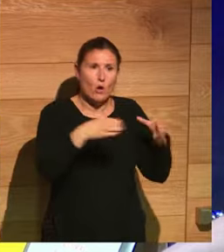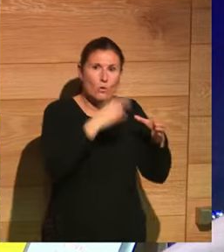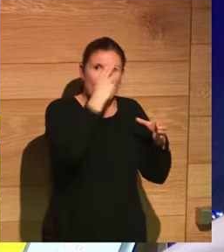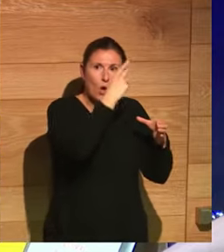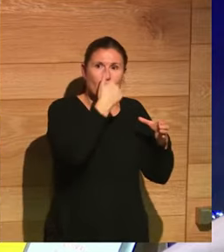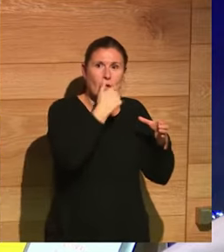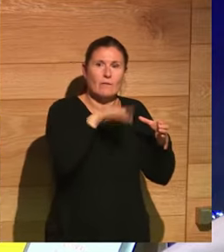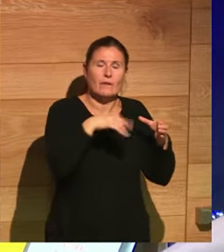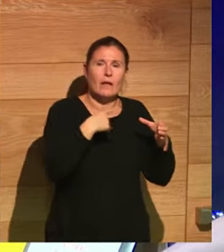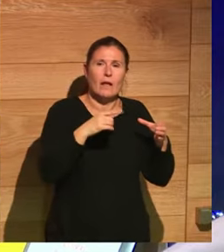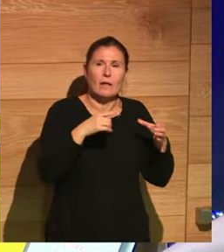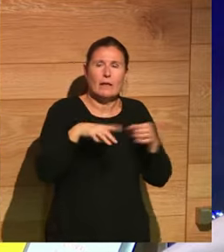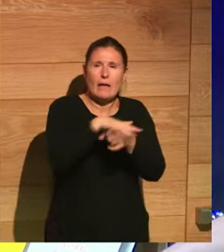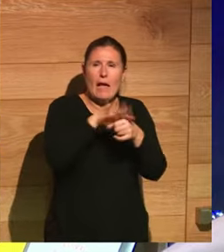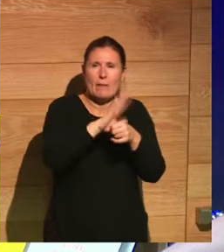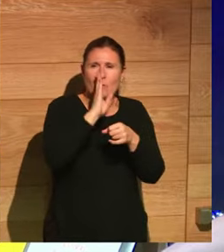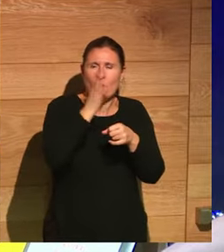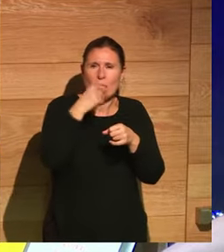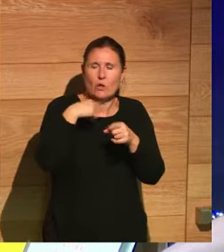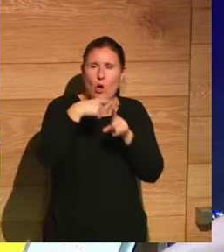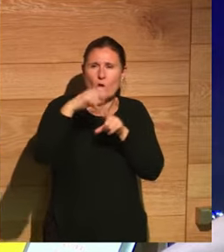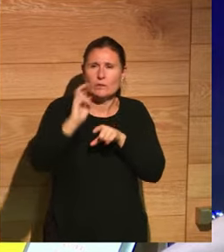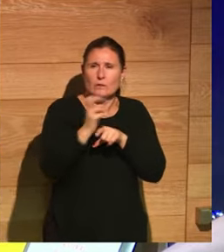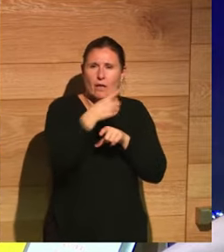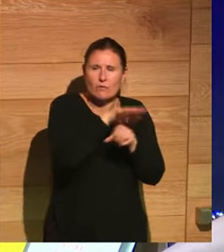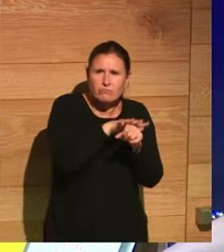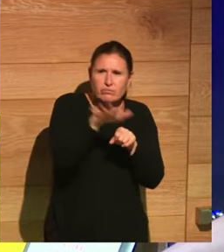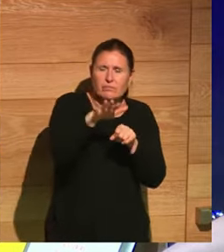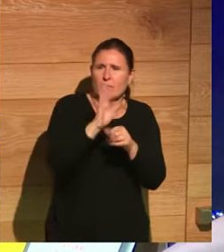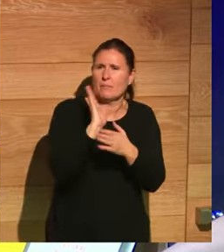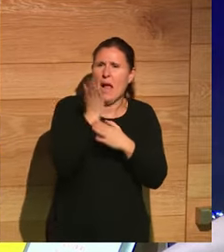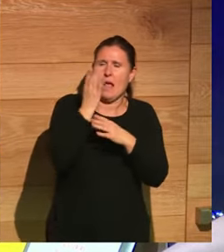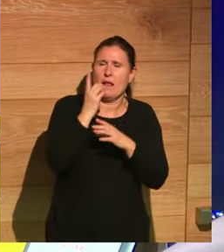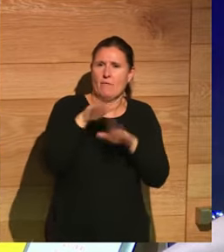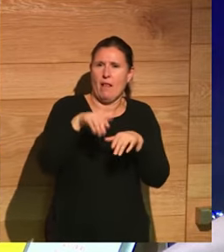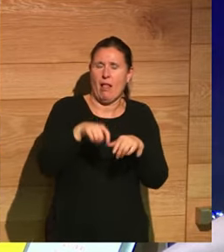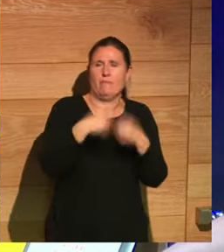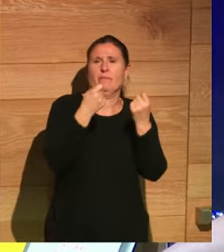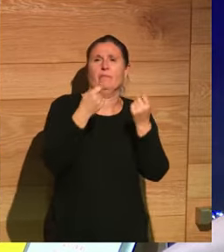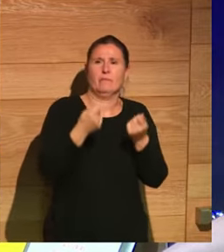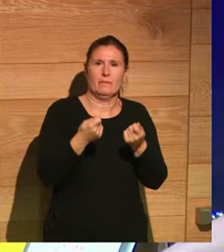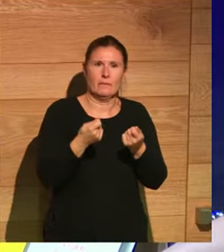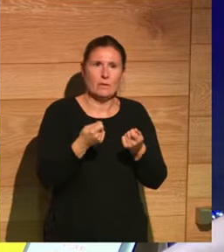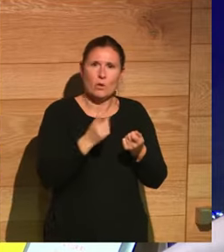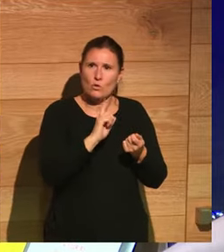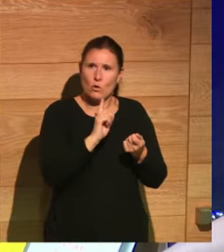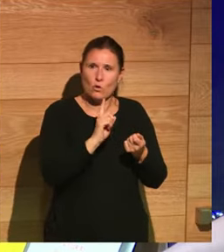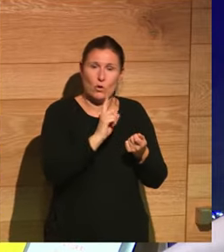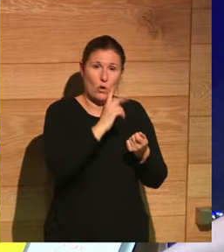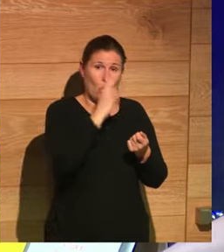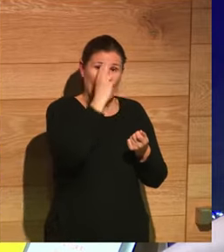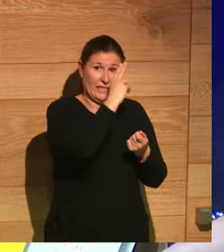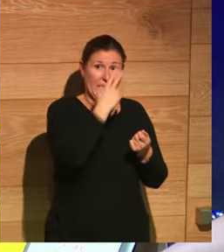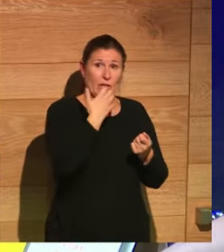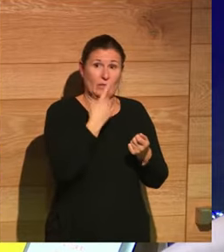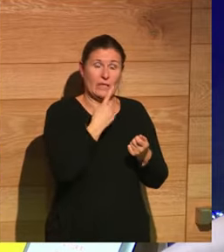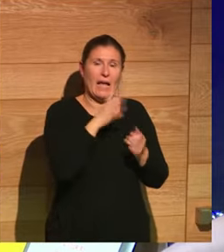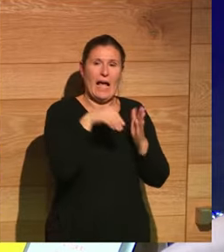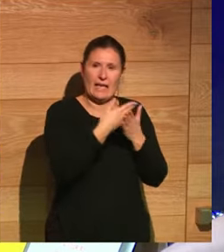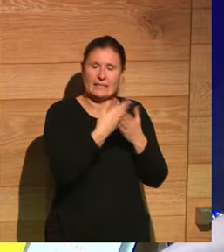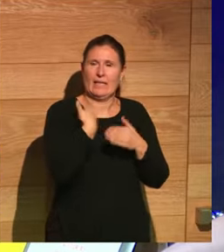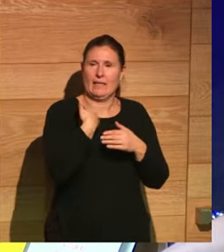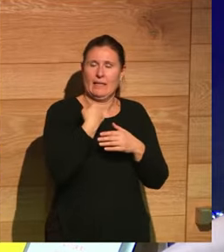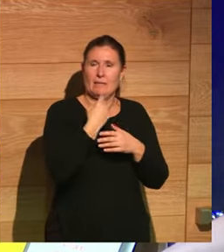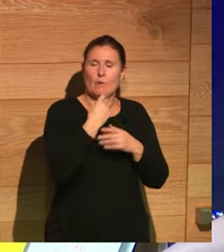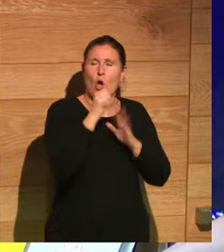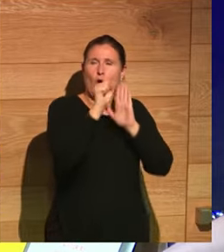el mundo clásico. No, no, no. De hecho, hay teorías recientes que hablan de cómo los cristianos, incluso estos símbolos de la cruz en las estatuas,